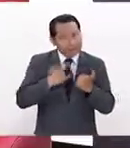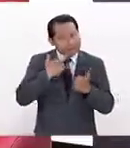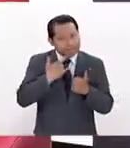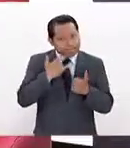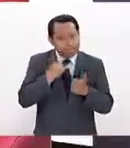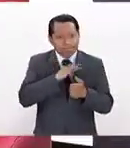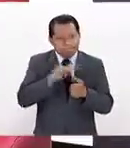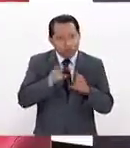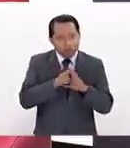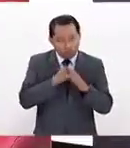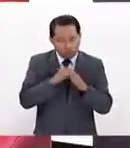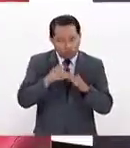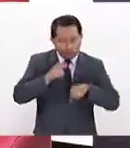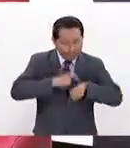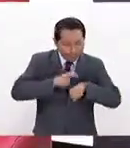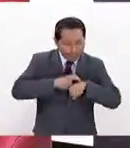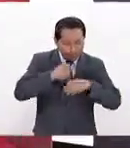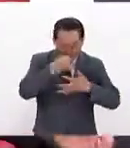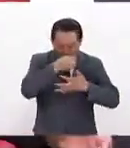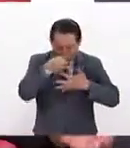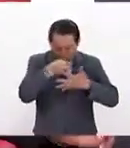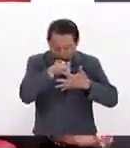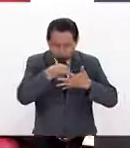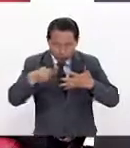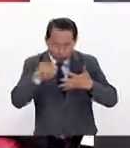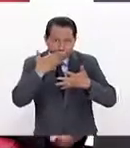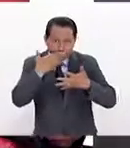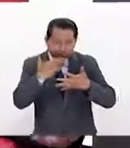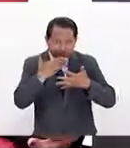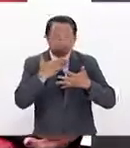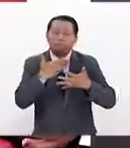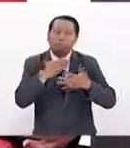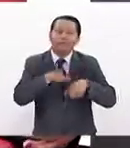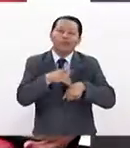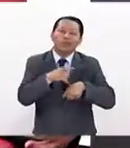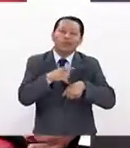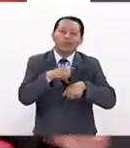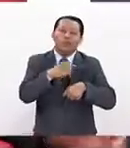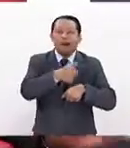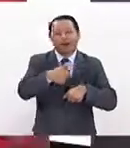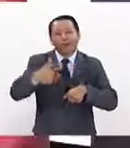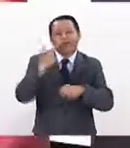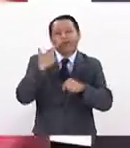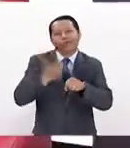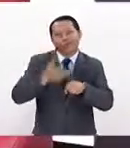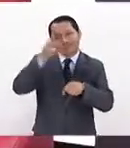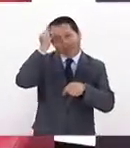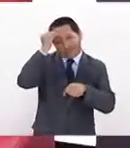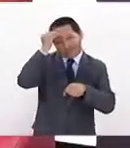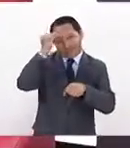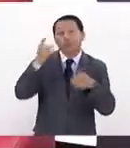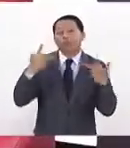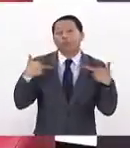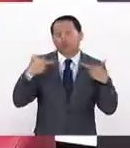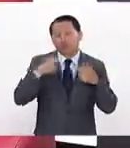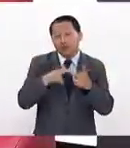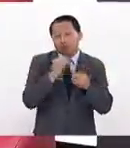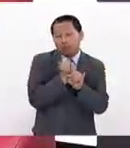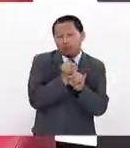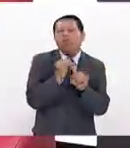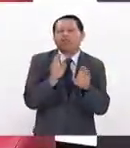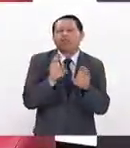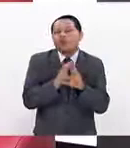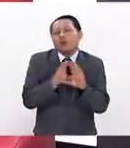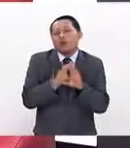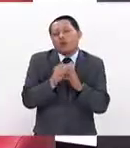organizarse, de gestionar su tiempo, de finalmente el aprendizaje es tuyo, Pati. El docente en un programa virtual es